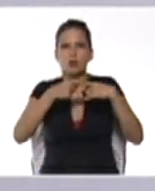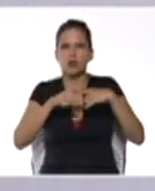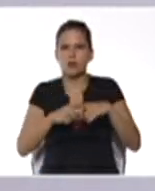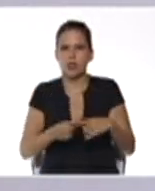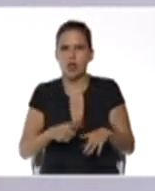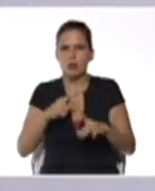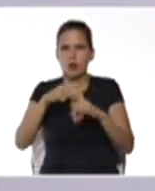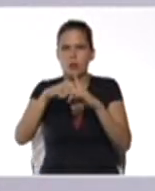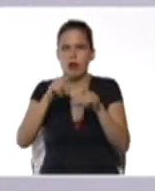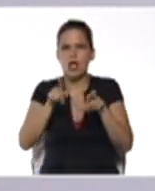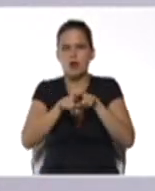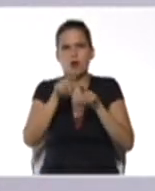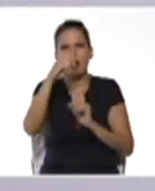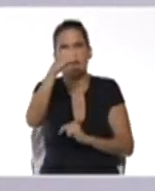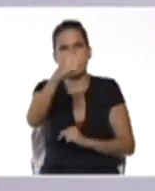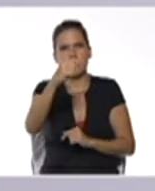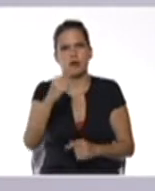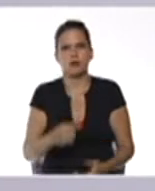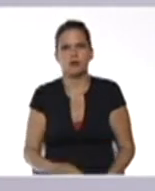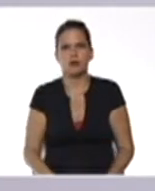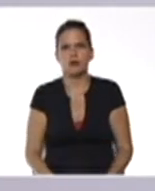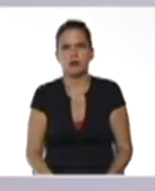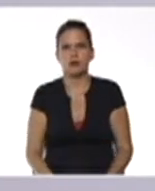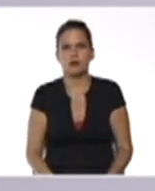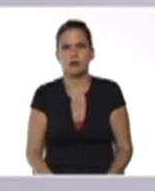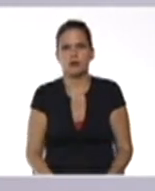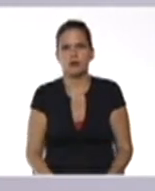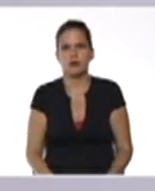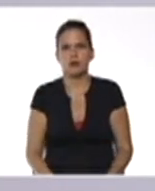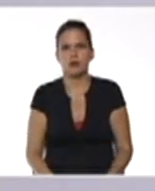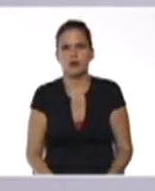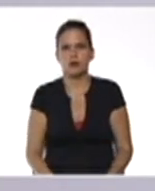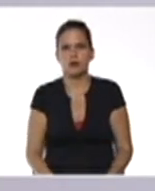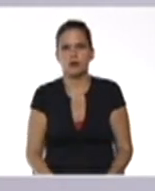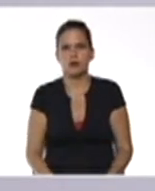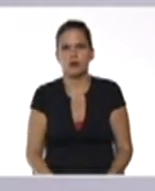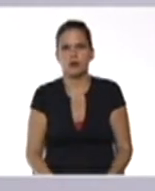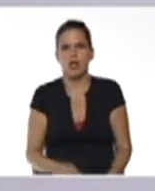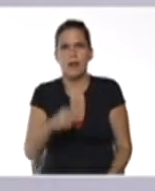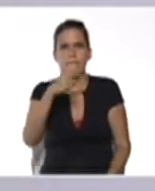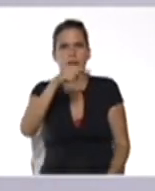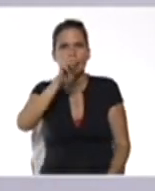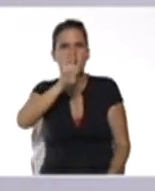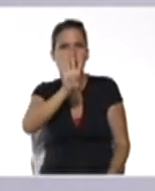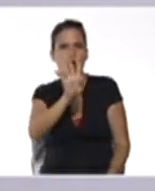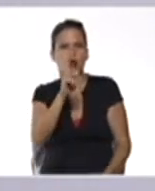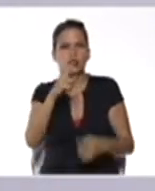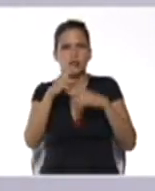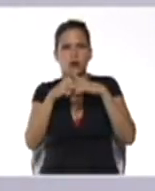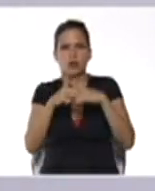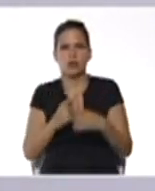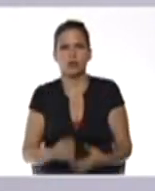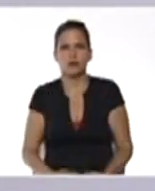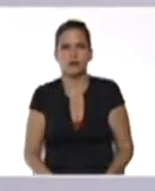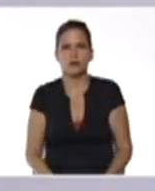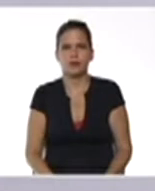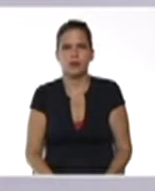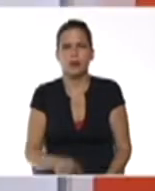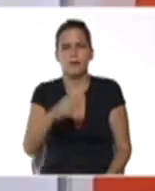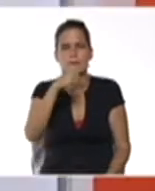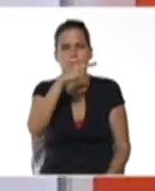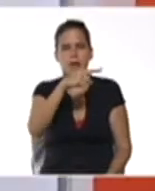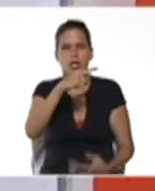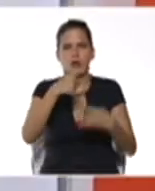2 por 2, 4. 4 por x. La x prevalece. Seguimos ahora. Menos por más,